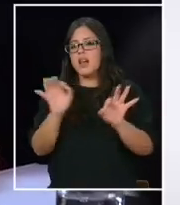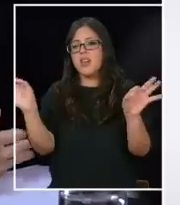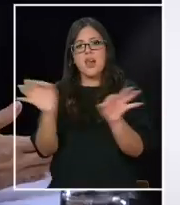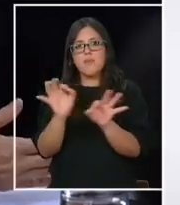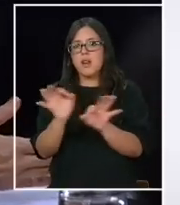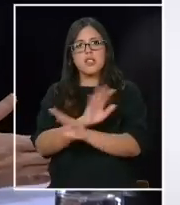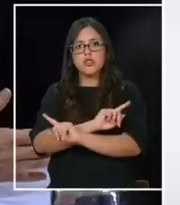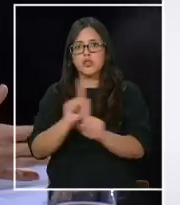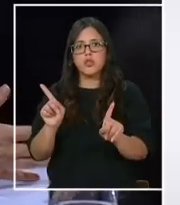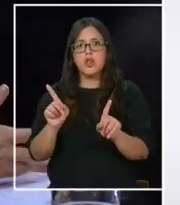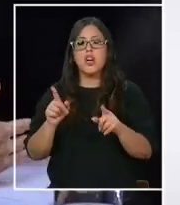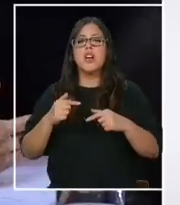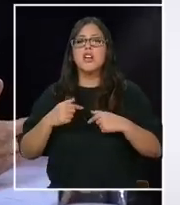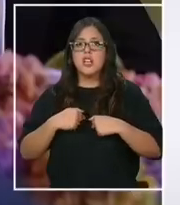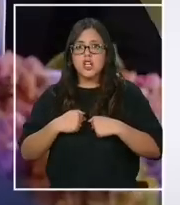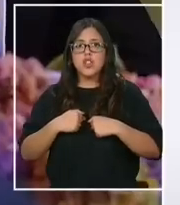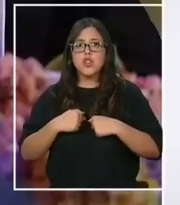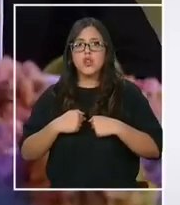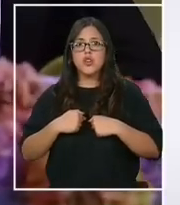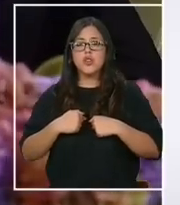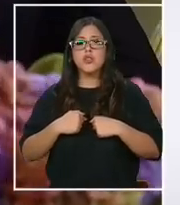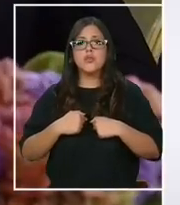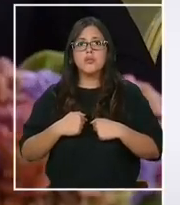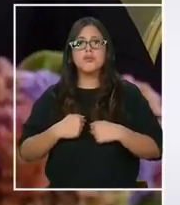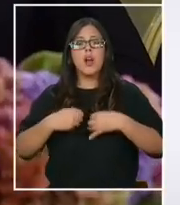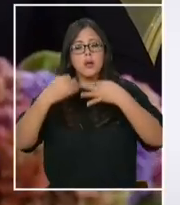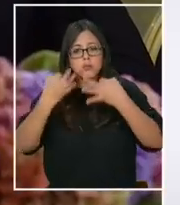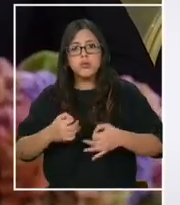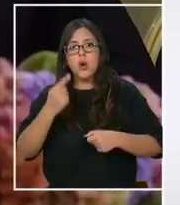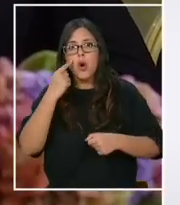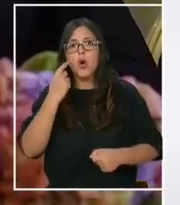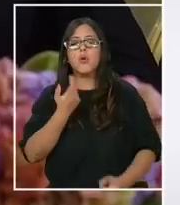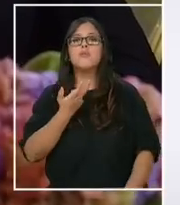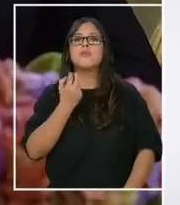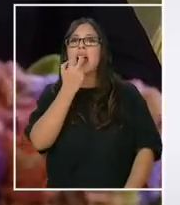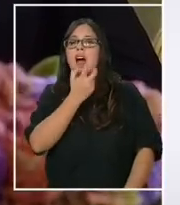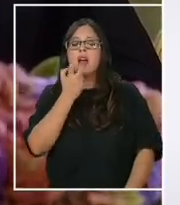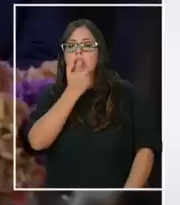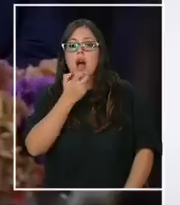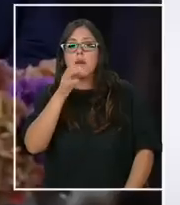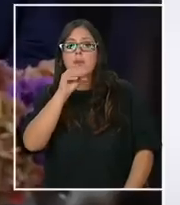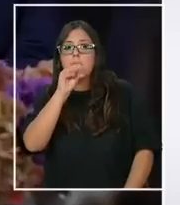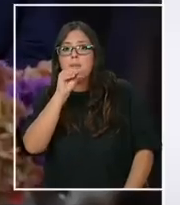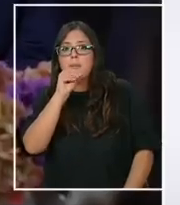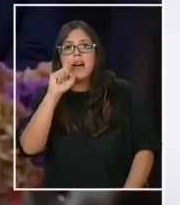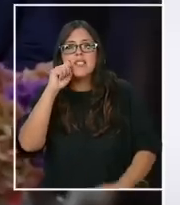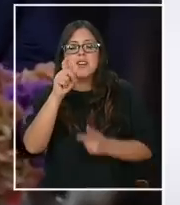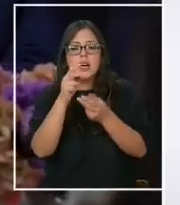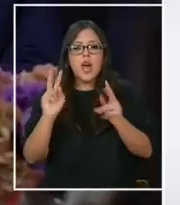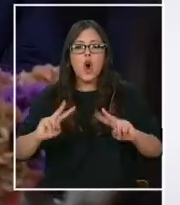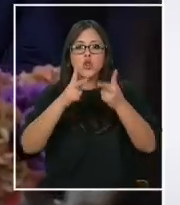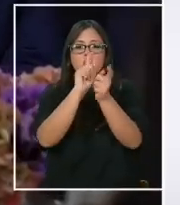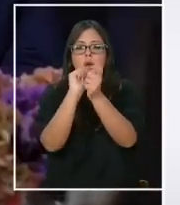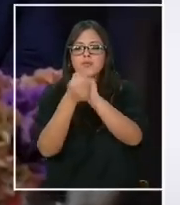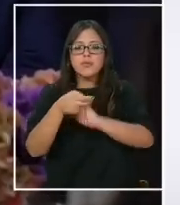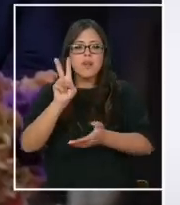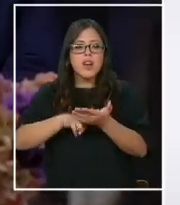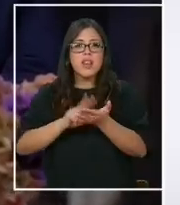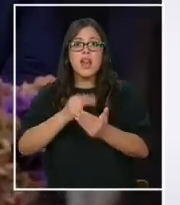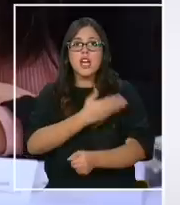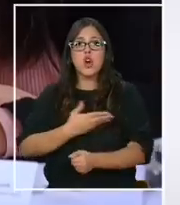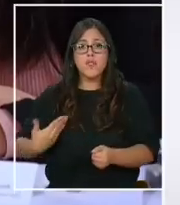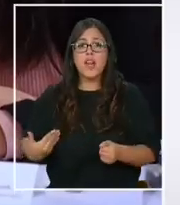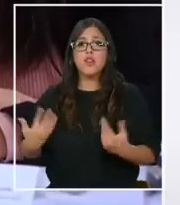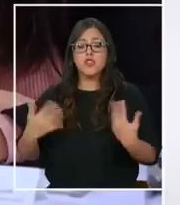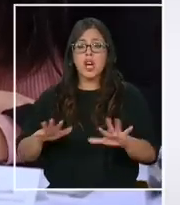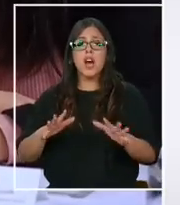muy categórico, porque el lenguaje finalmente construye realidad y lo que ha hecho el gobierno es actuar con responsabilidad, insisto,